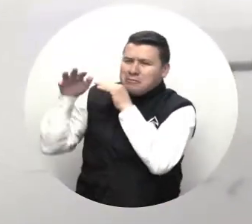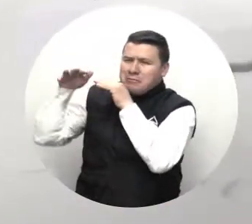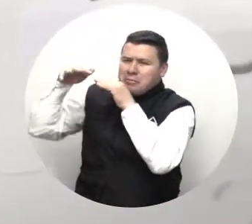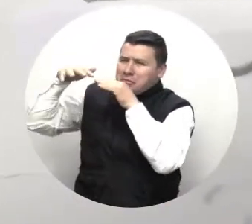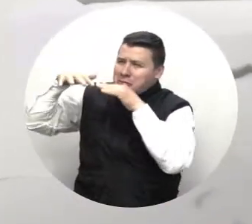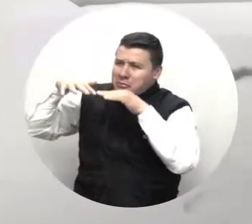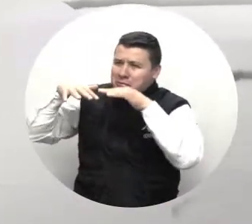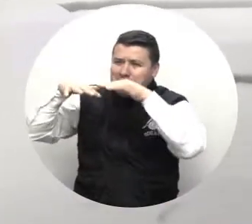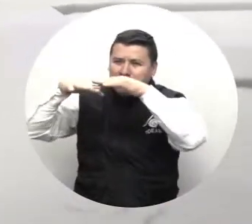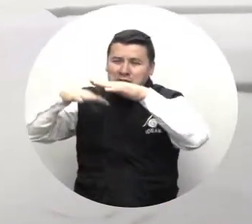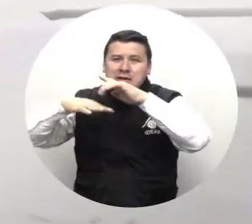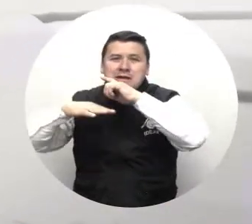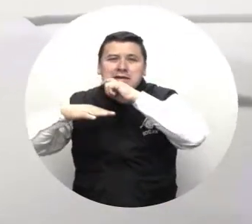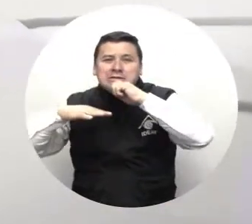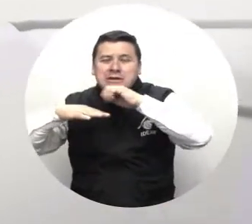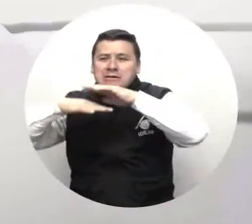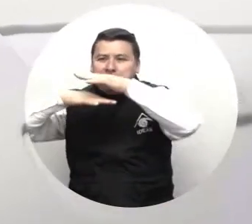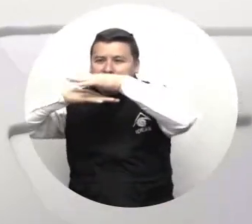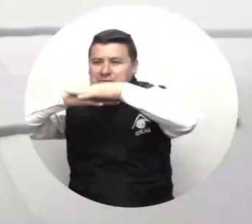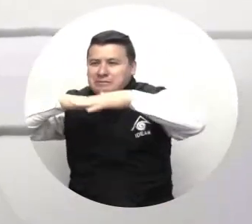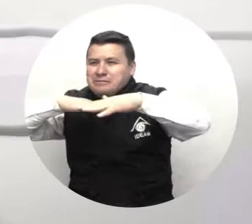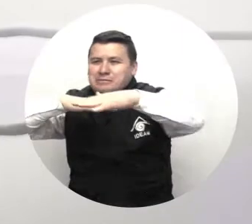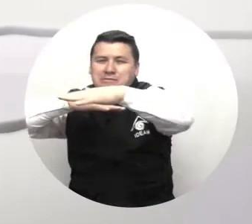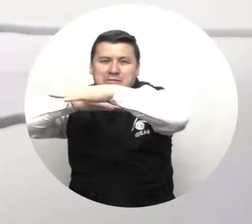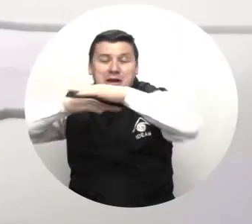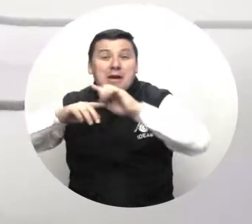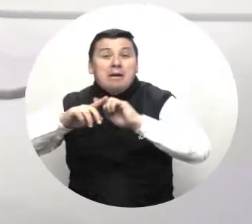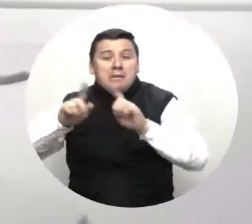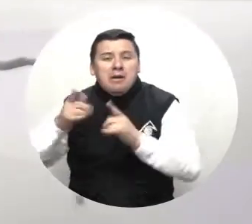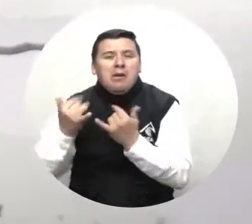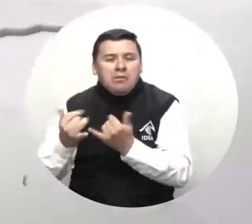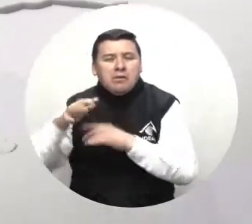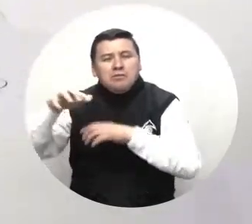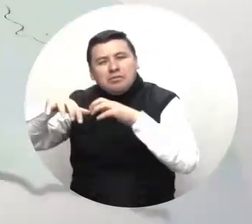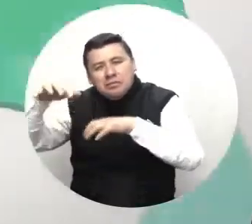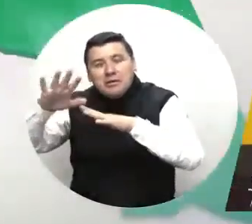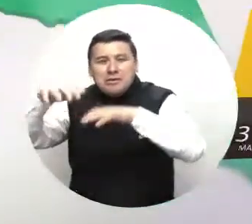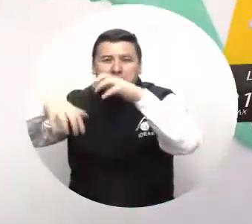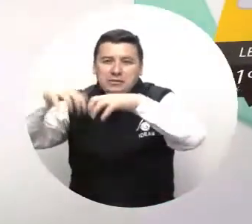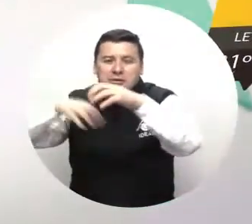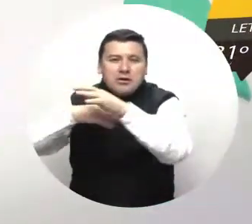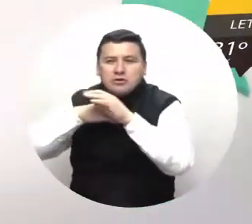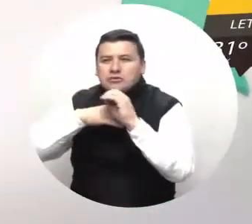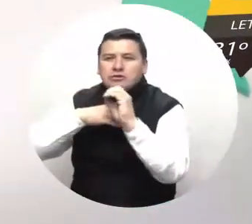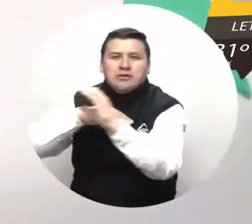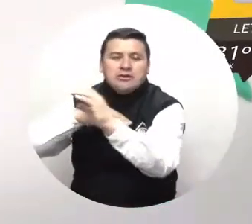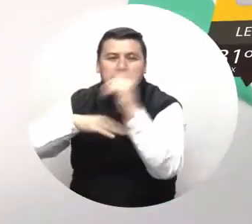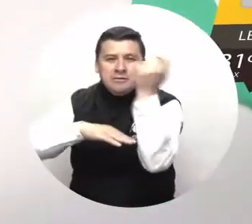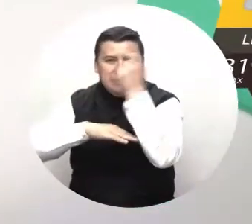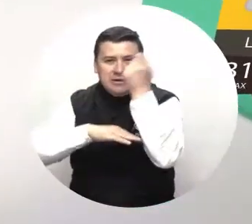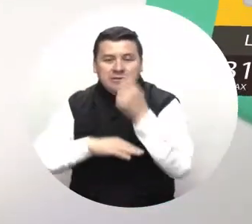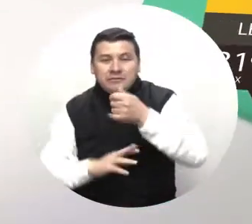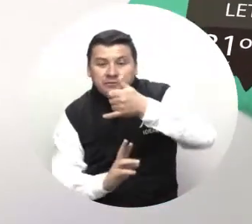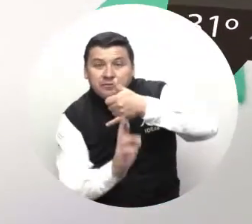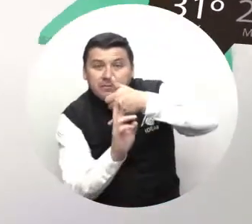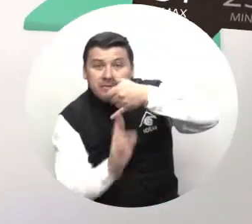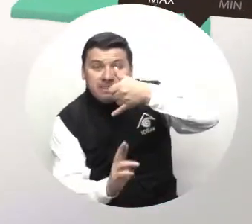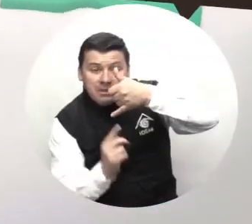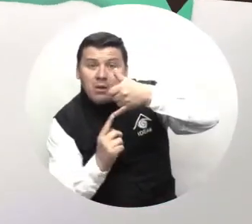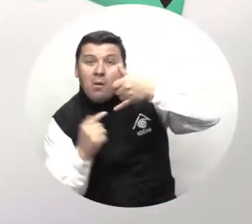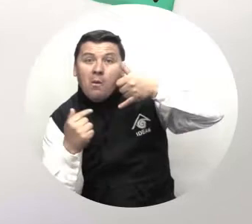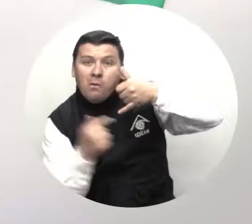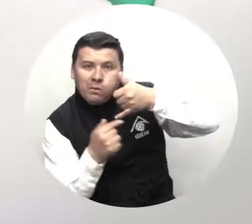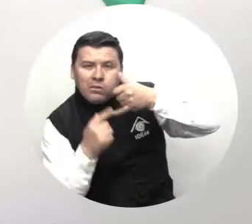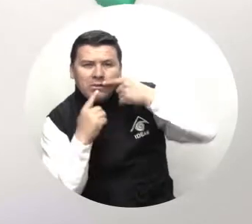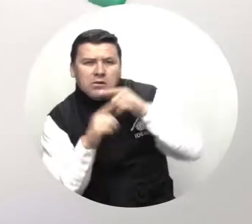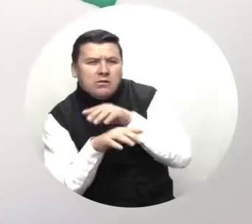con predominio de tiempo seco a lo largo de la región, sin descartar lluvias en el suroccidente del Meta. Hacia el sur del país se verá cubierto